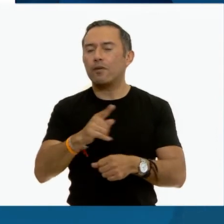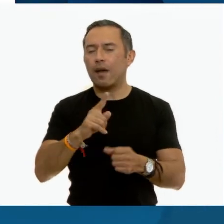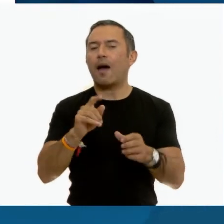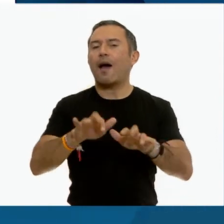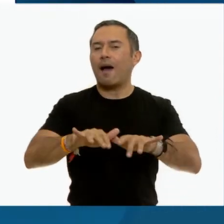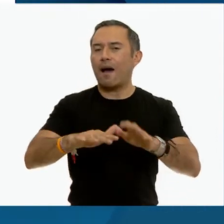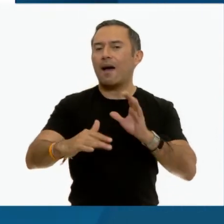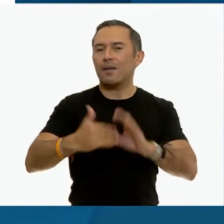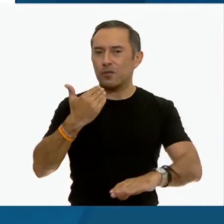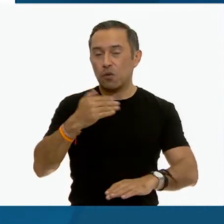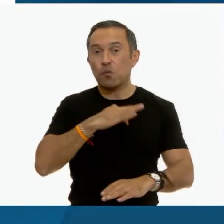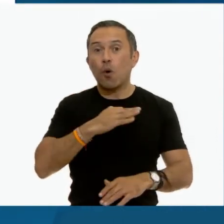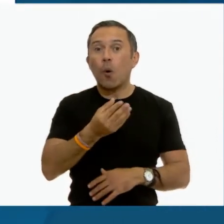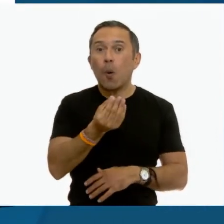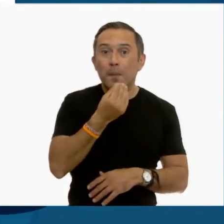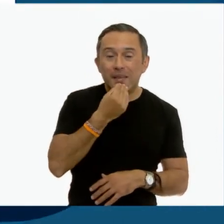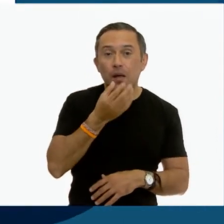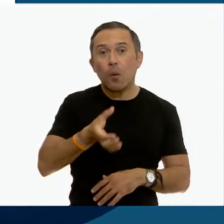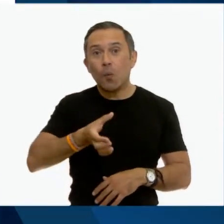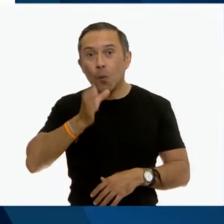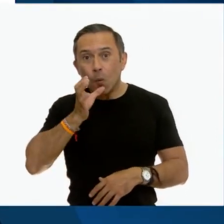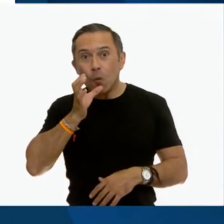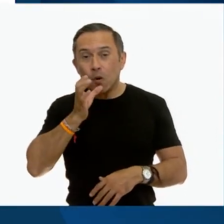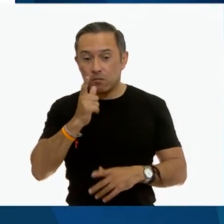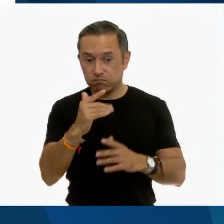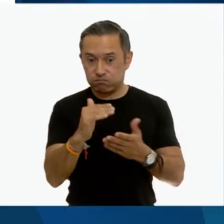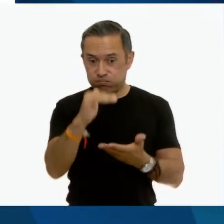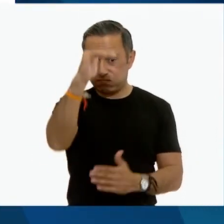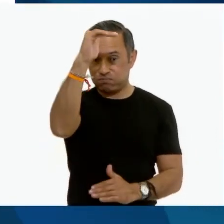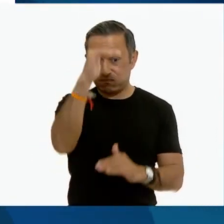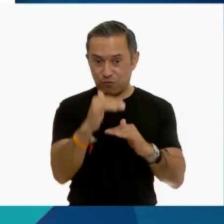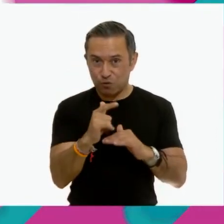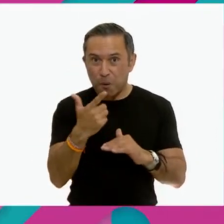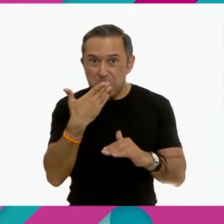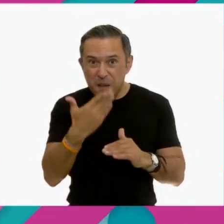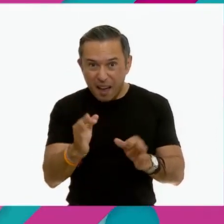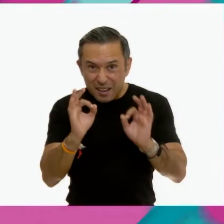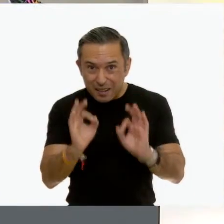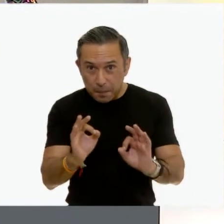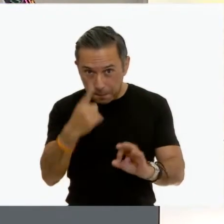y la cantidad es la adecuada para mantenerte saludable.